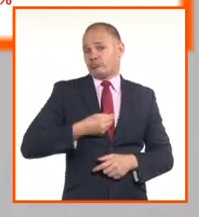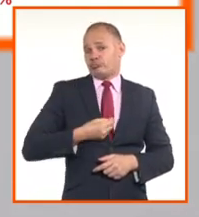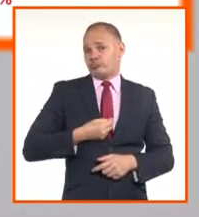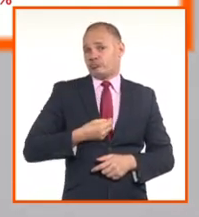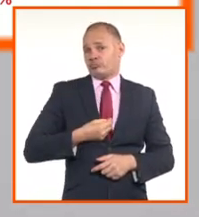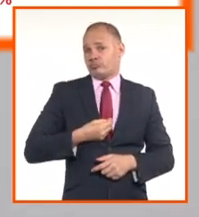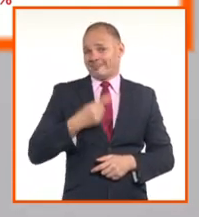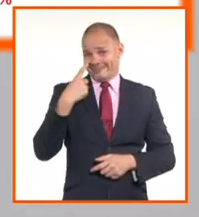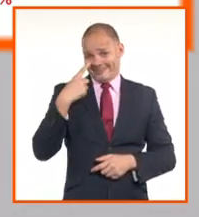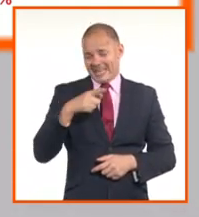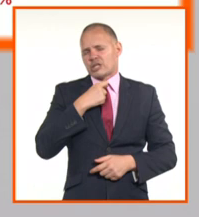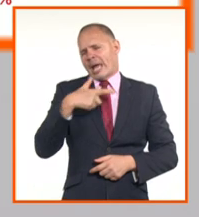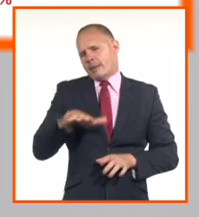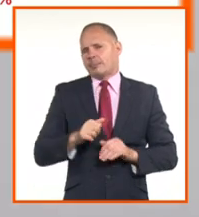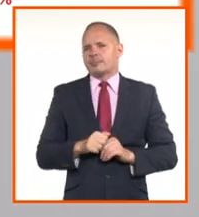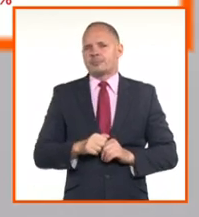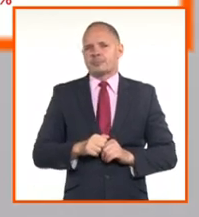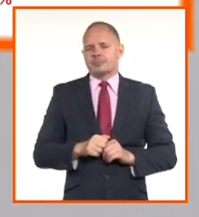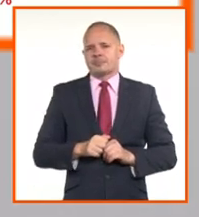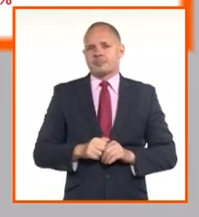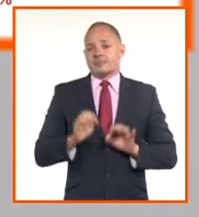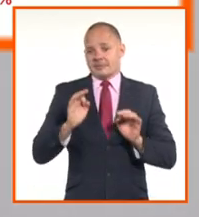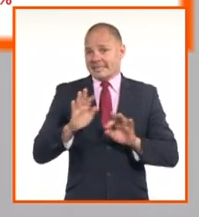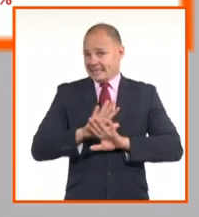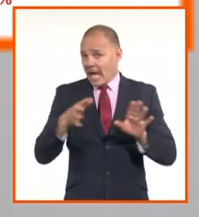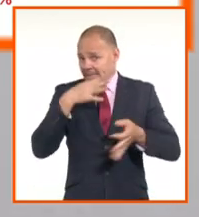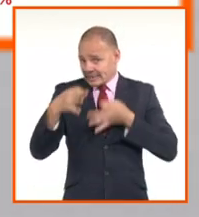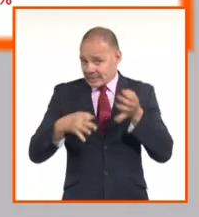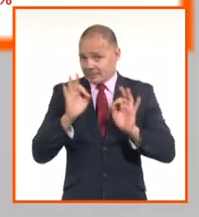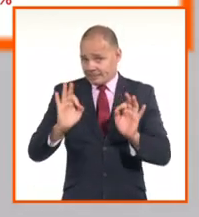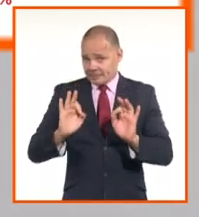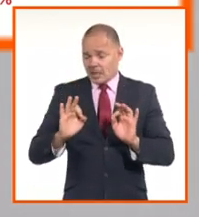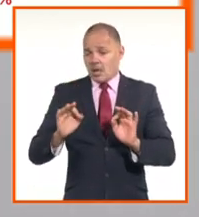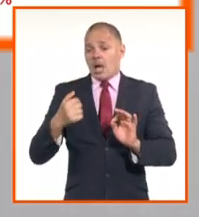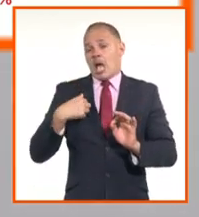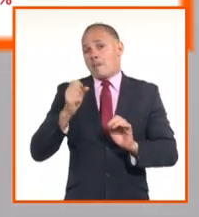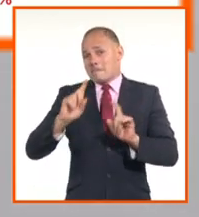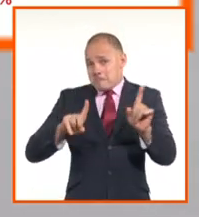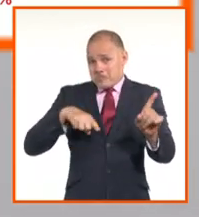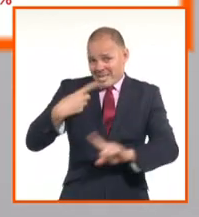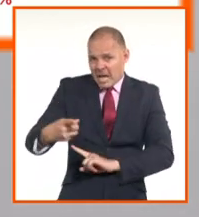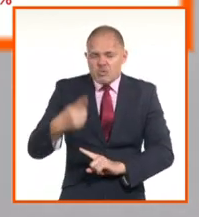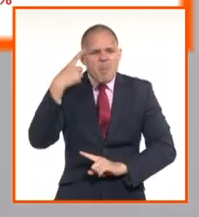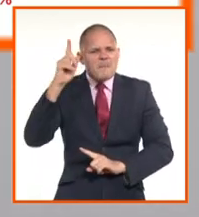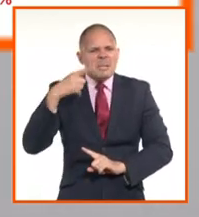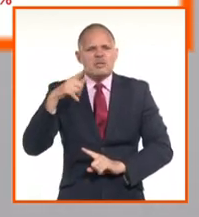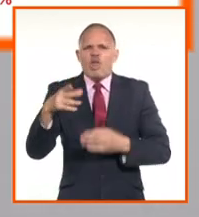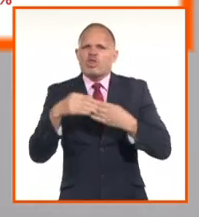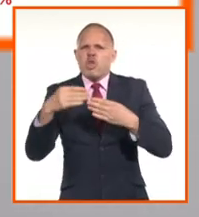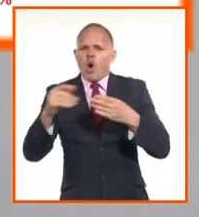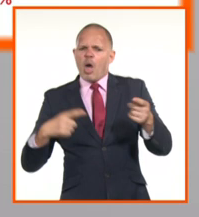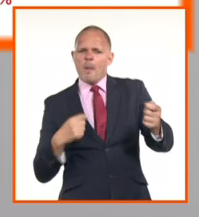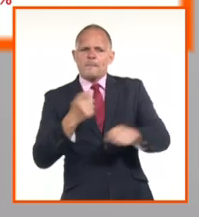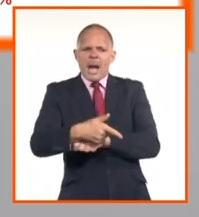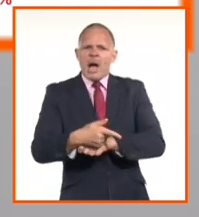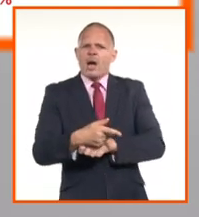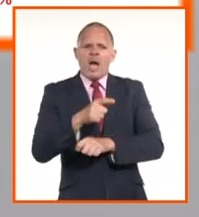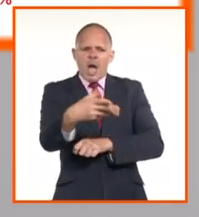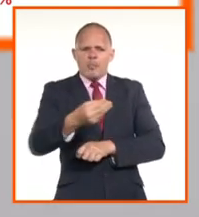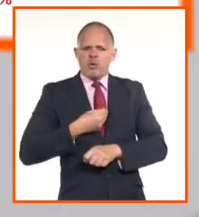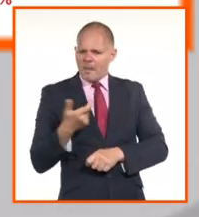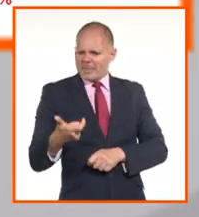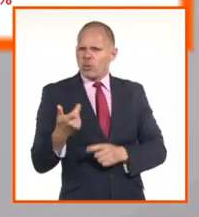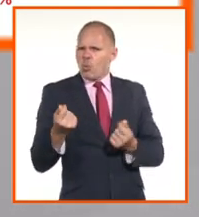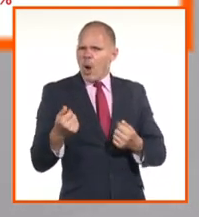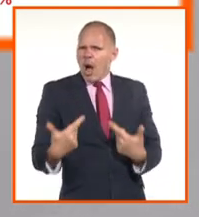traer, porque como usted bien dice, cuando se estableció el latero de ordenamiento, bueno, hubo preocupación de las personas, que se decía